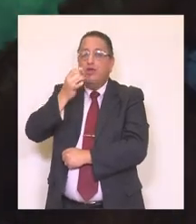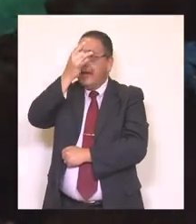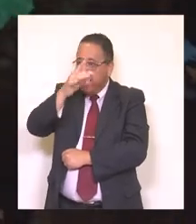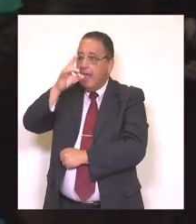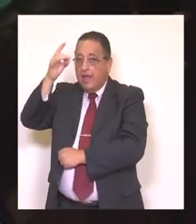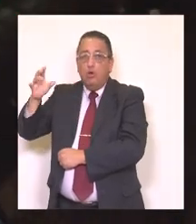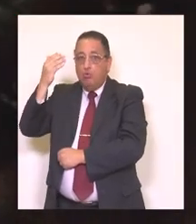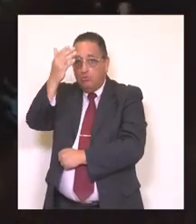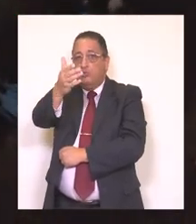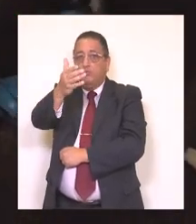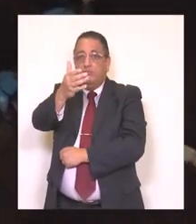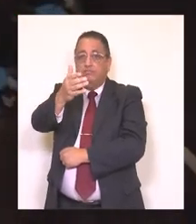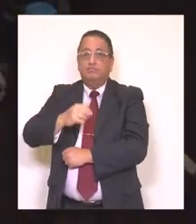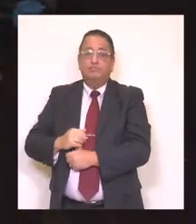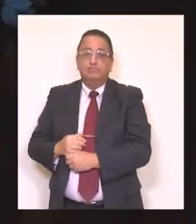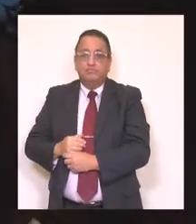para cada uno de ustedes.